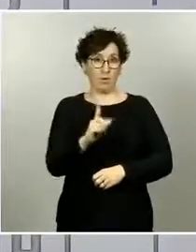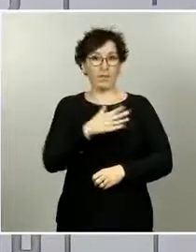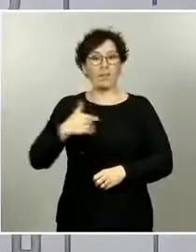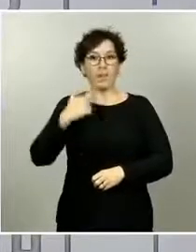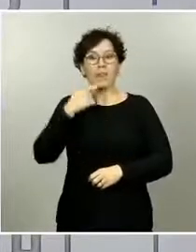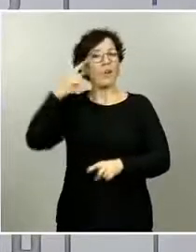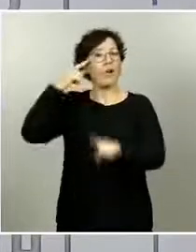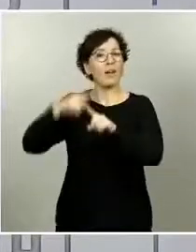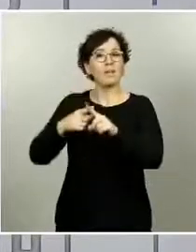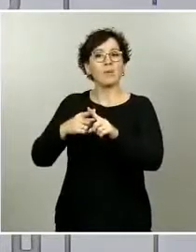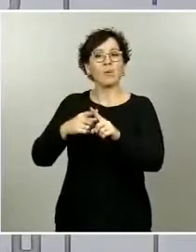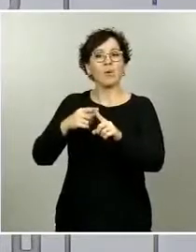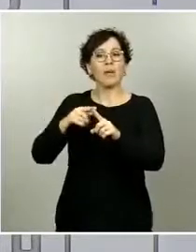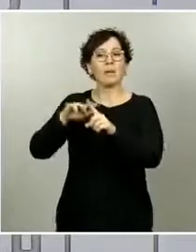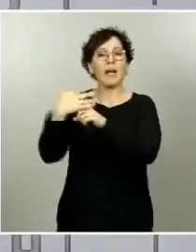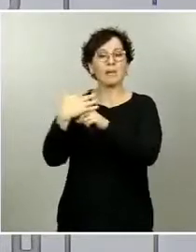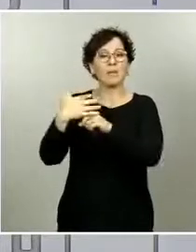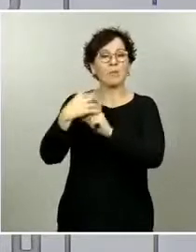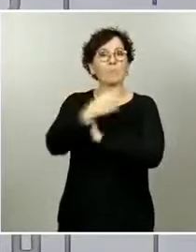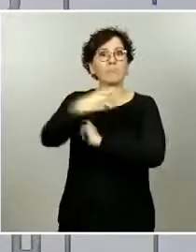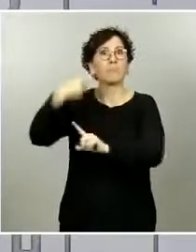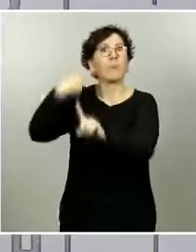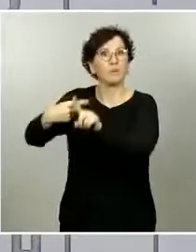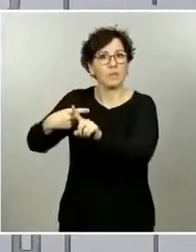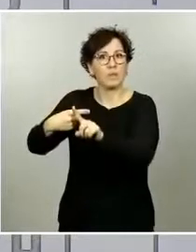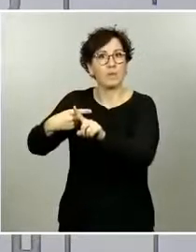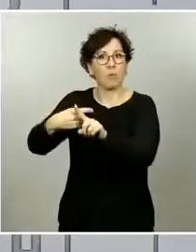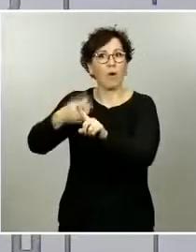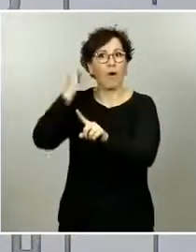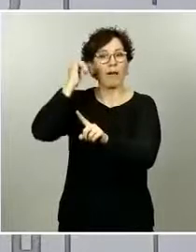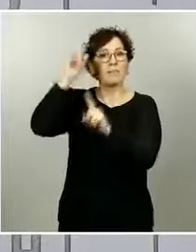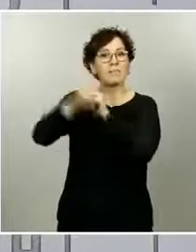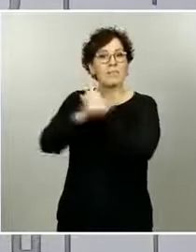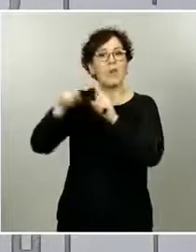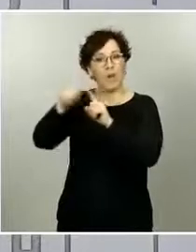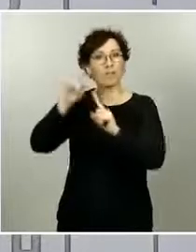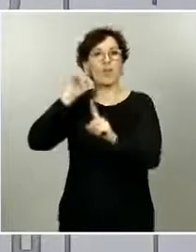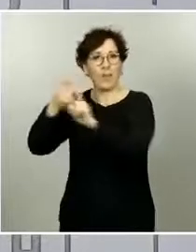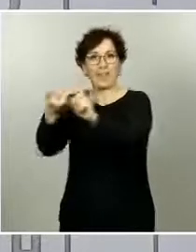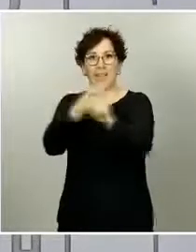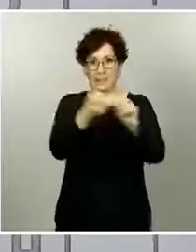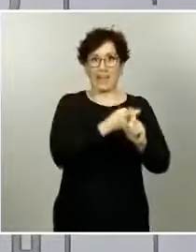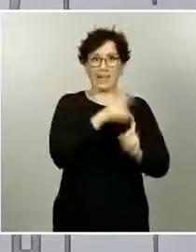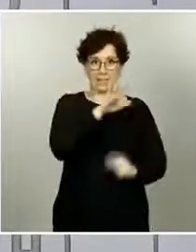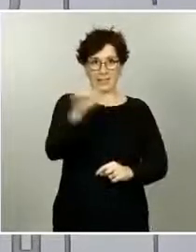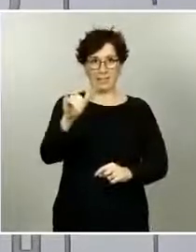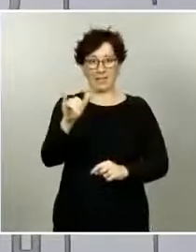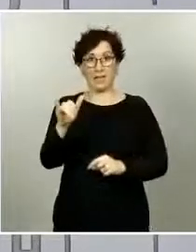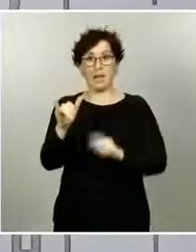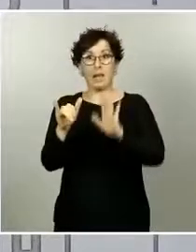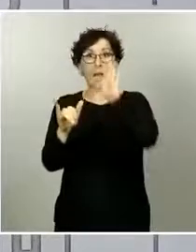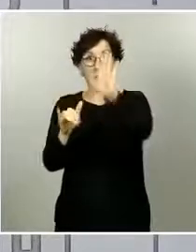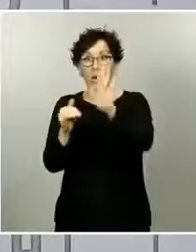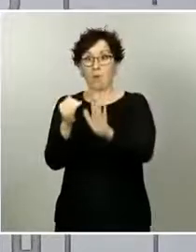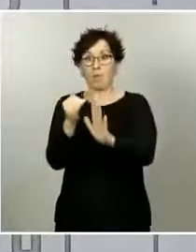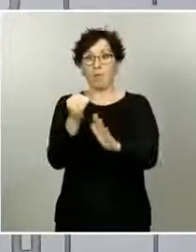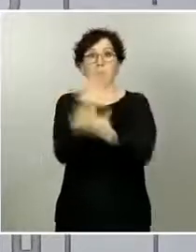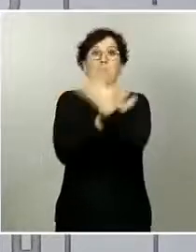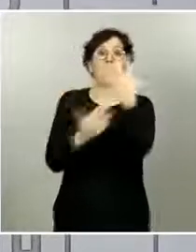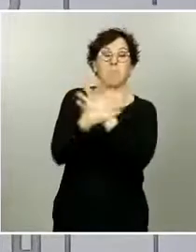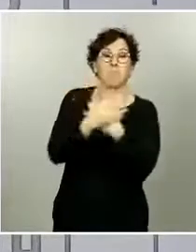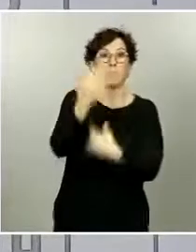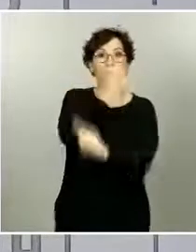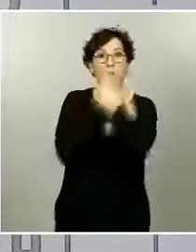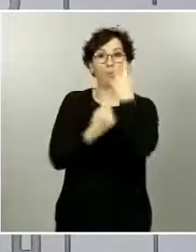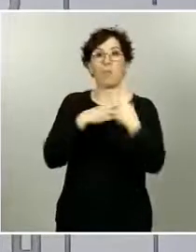sensibilidad es la capacidad del test de detectar los casos positivos. Podemos detectar todos los casos positivos,